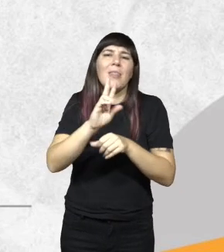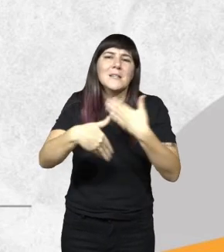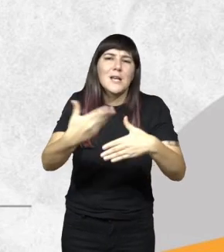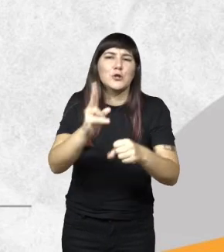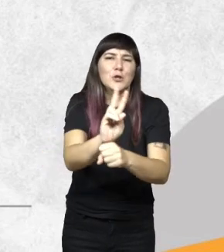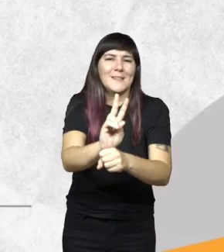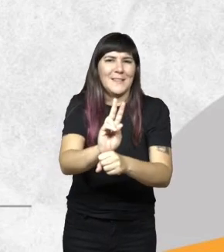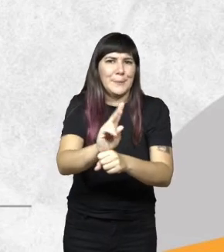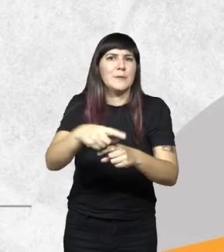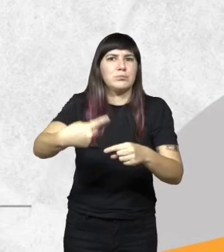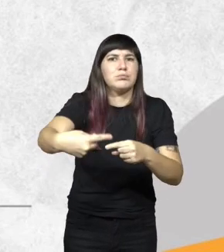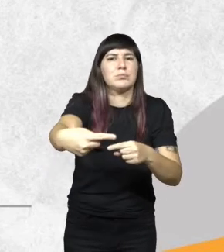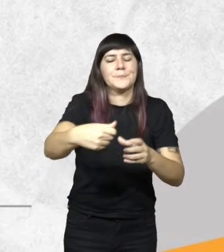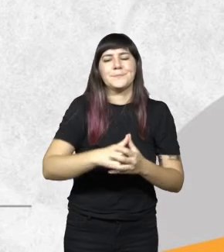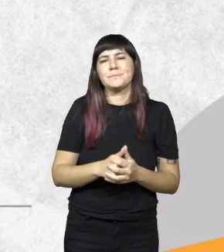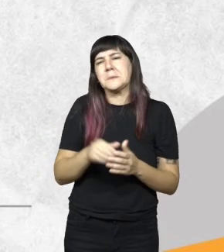otros